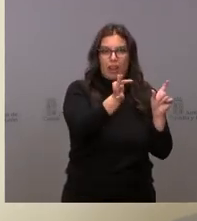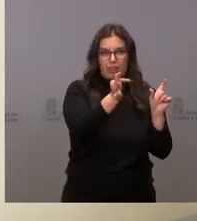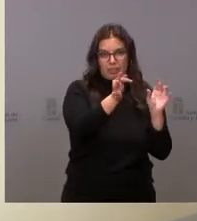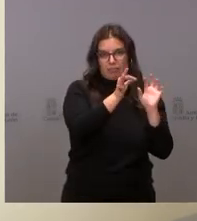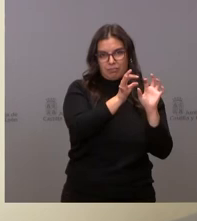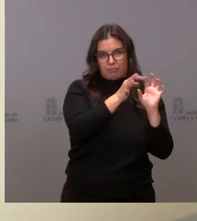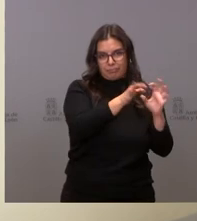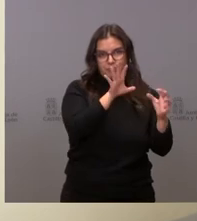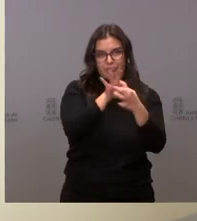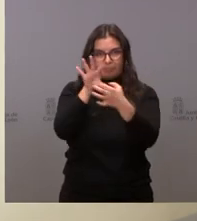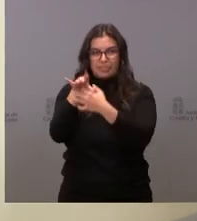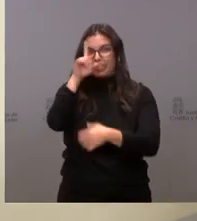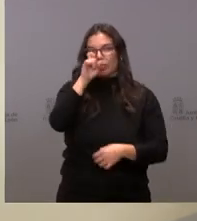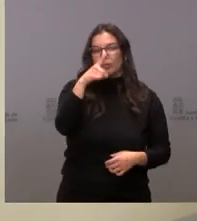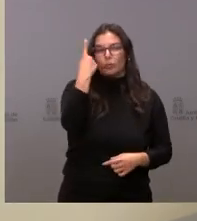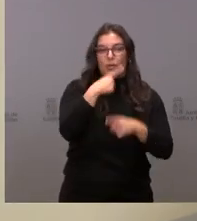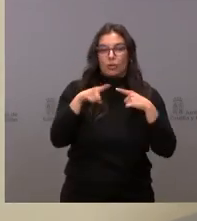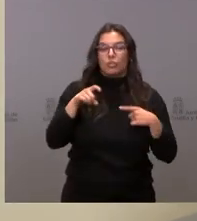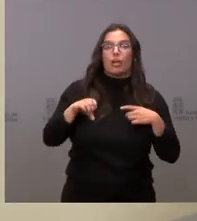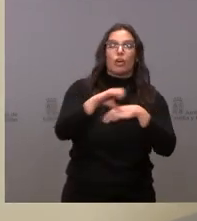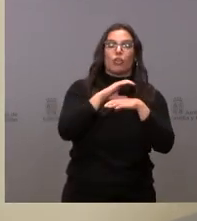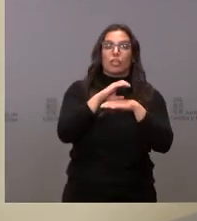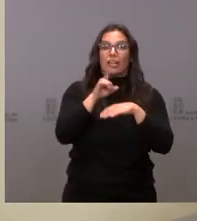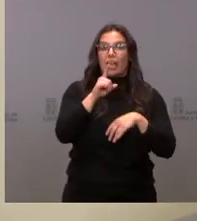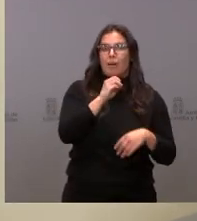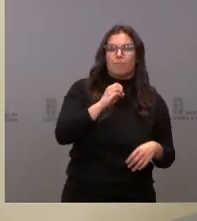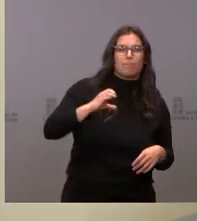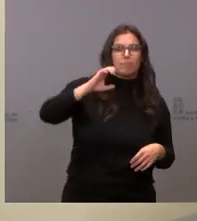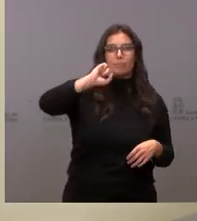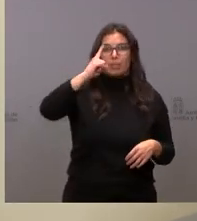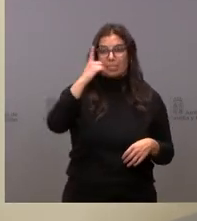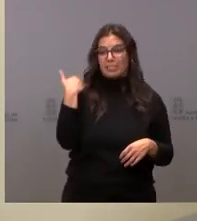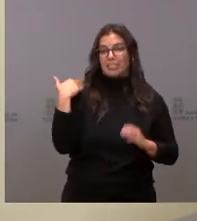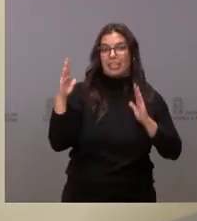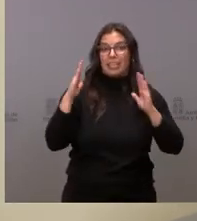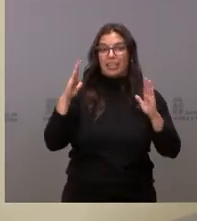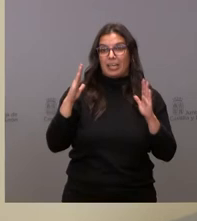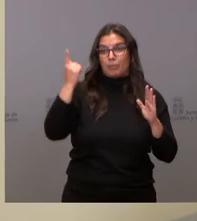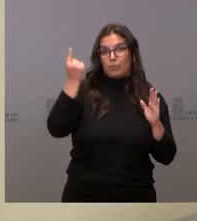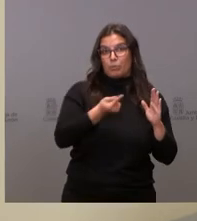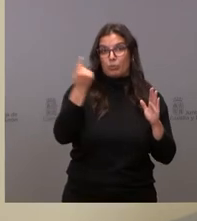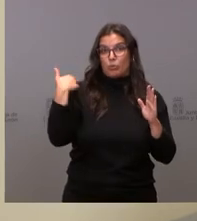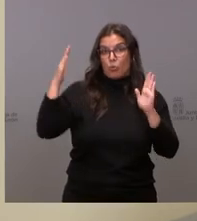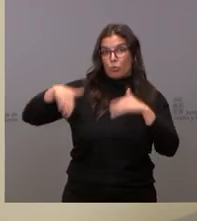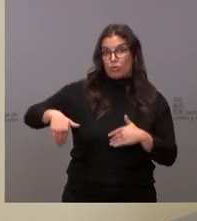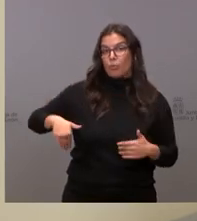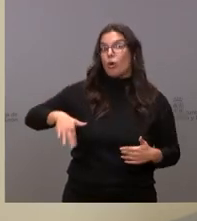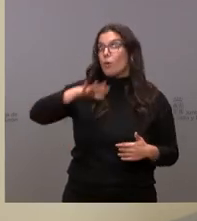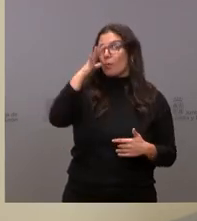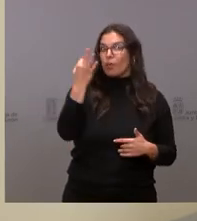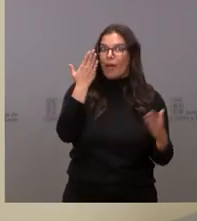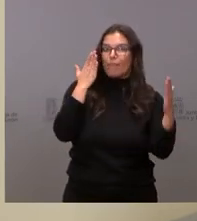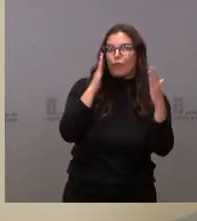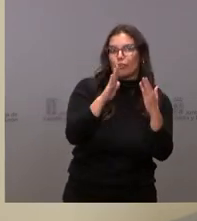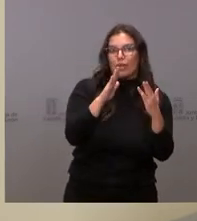conviene recordar una cosa son las consejerías como bien se ha dicho que más crecieron en el último presupuesto porque tenían que afrontar